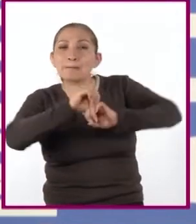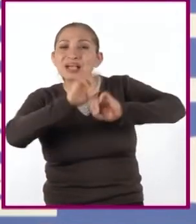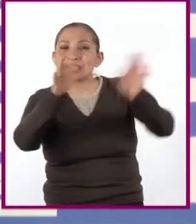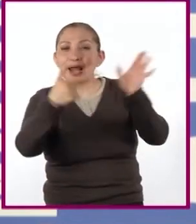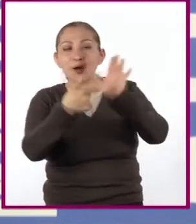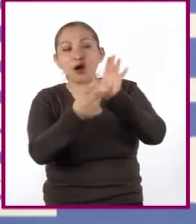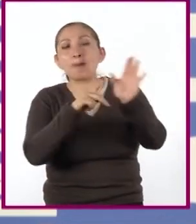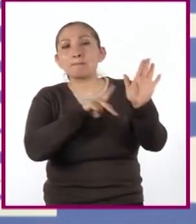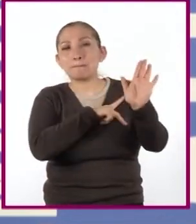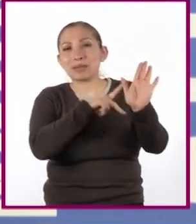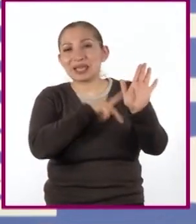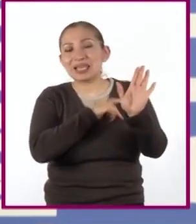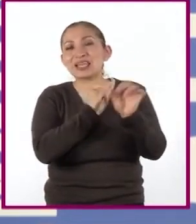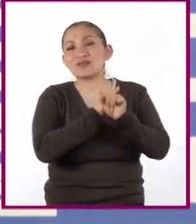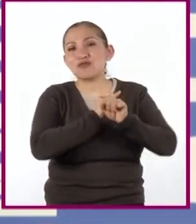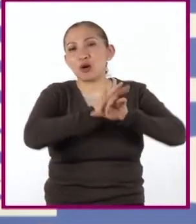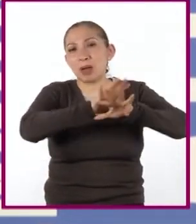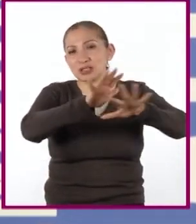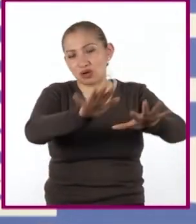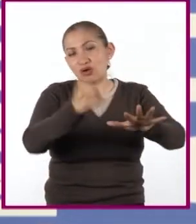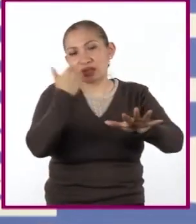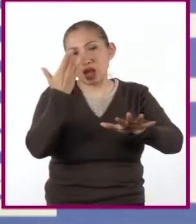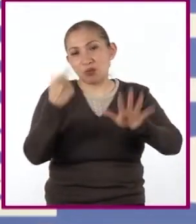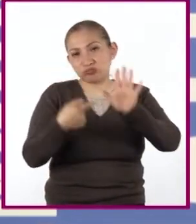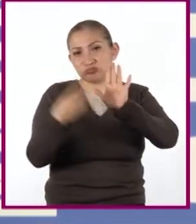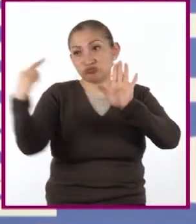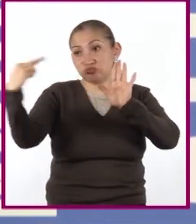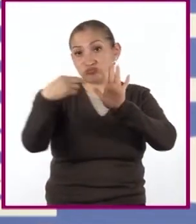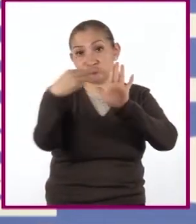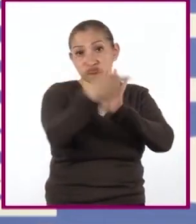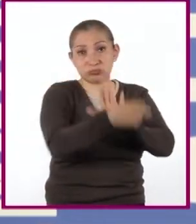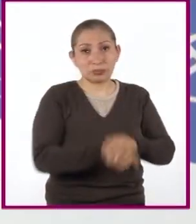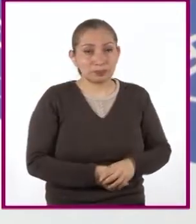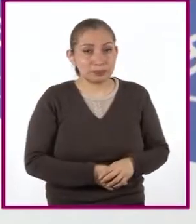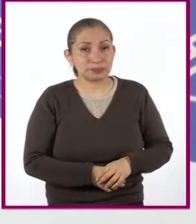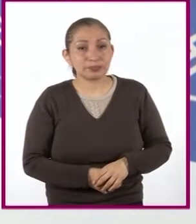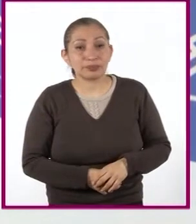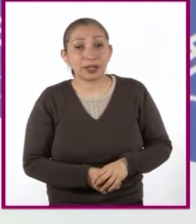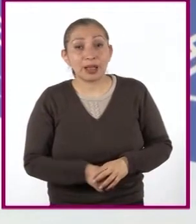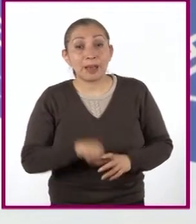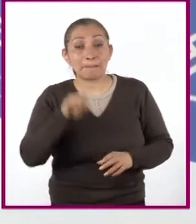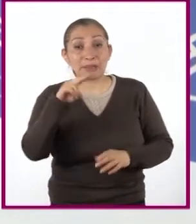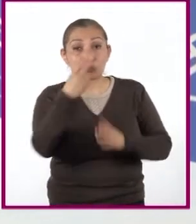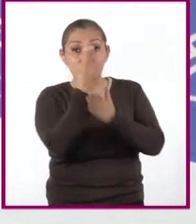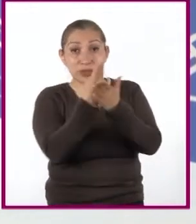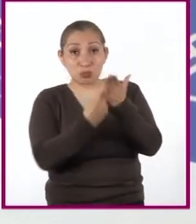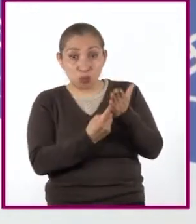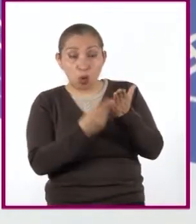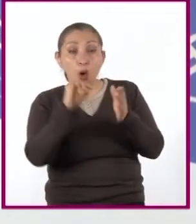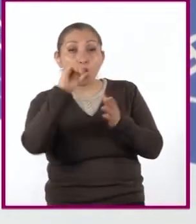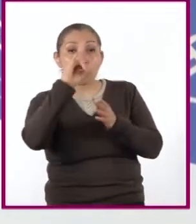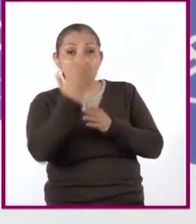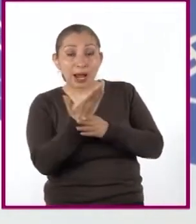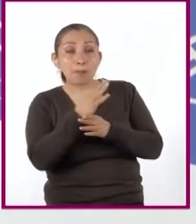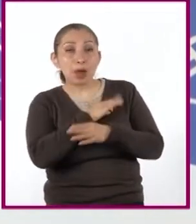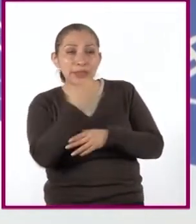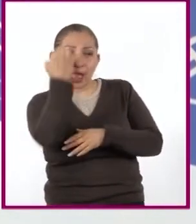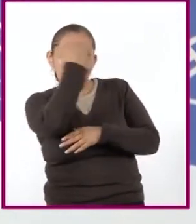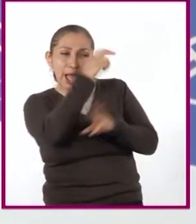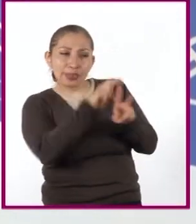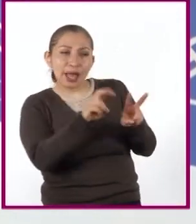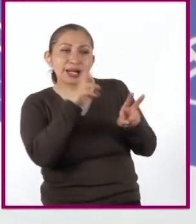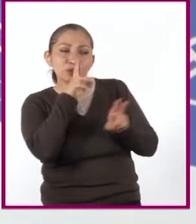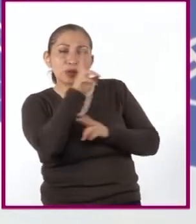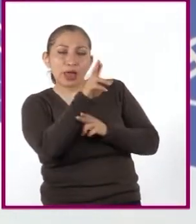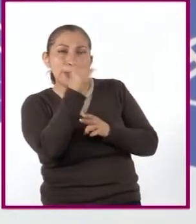ilustrar el tipo de información que queremos presentar. Con ellas, se puede realizar un análisis de los